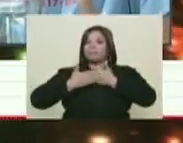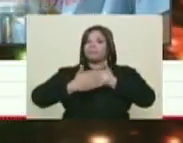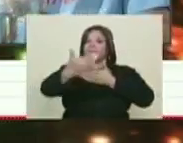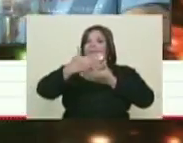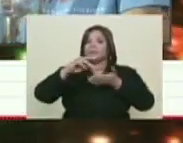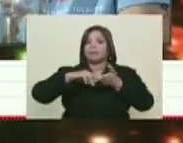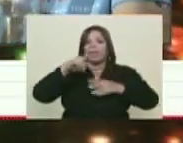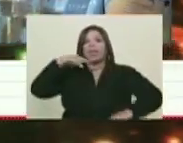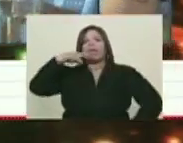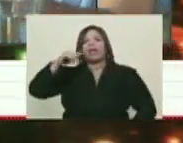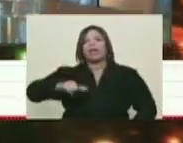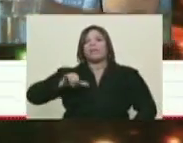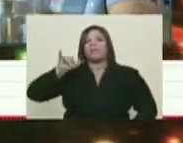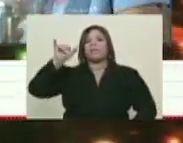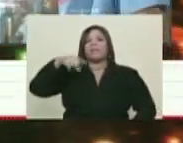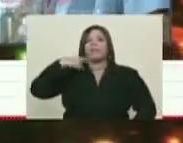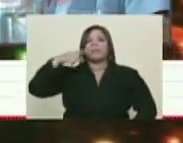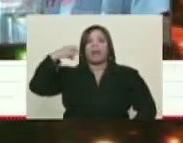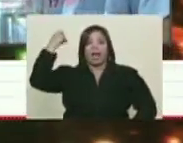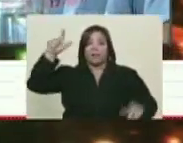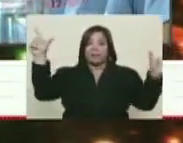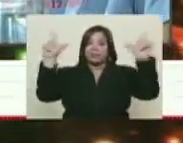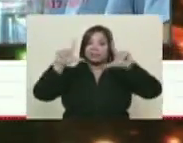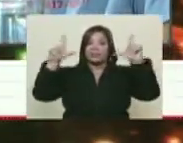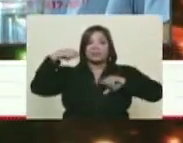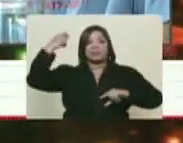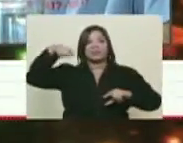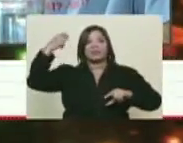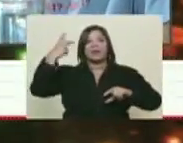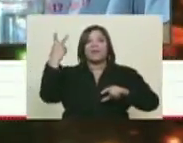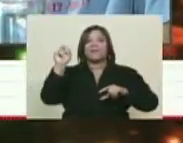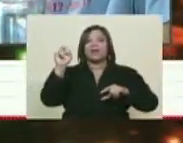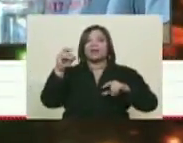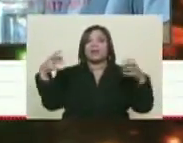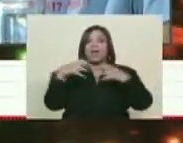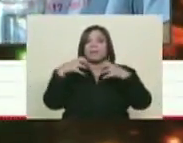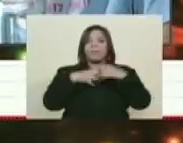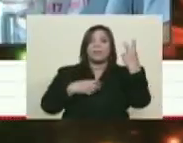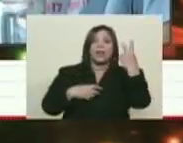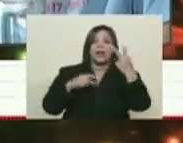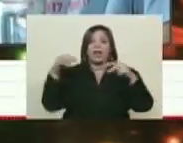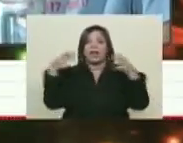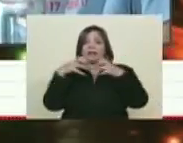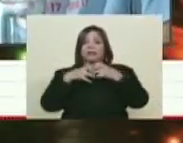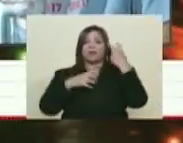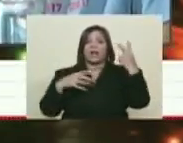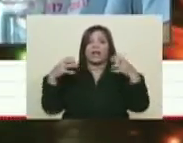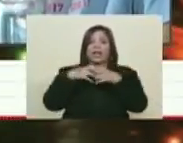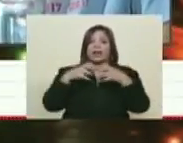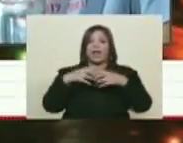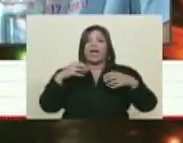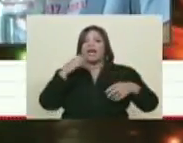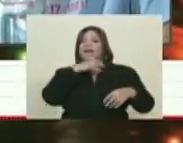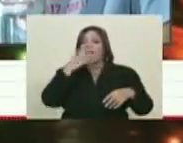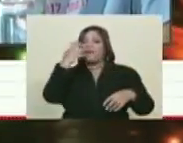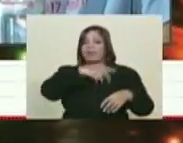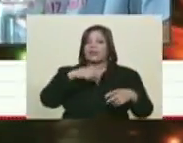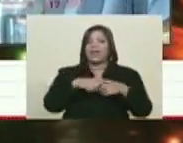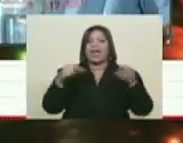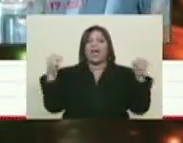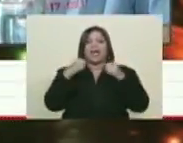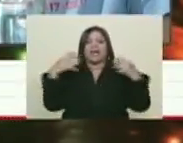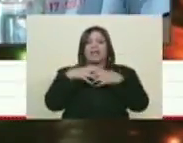relato quizás hasta cinematográfico que se hace del siglo XX, la primera guerra mundial, la segunda guerra mundial, la guerra fría, la guerra de Vietnam,